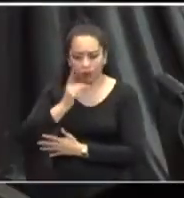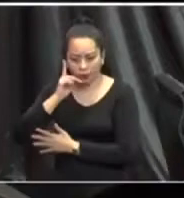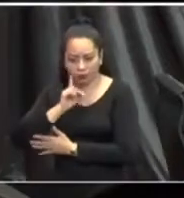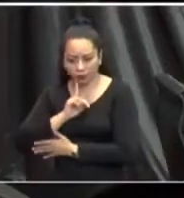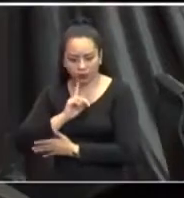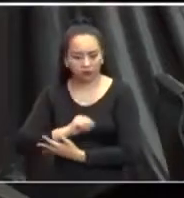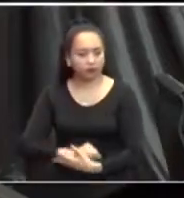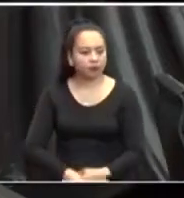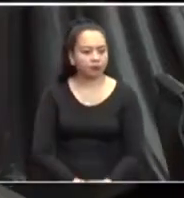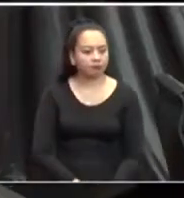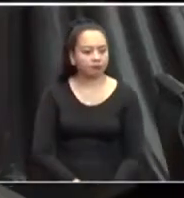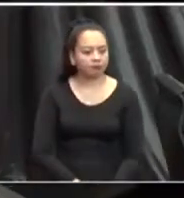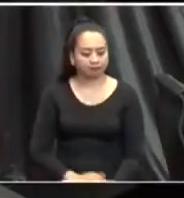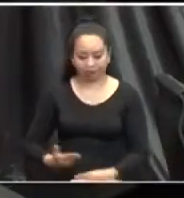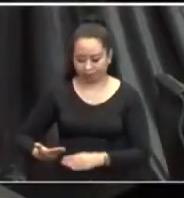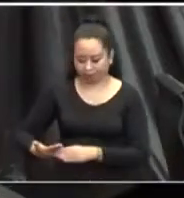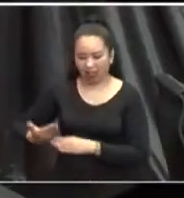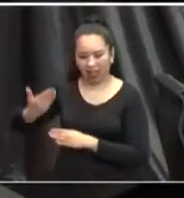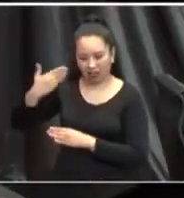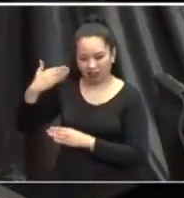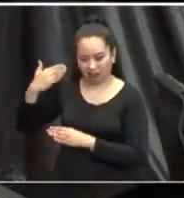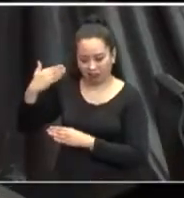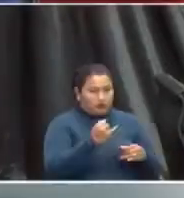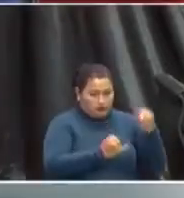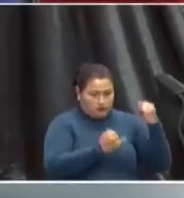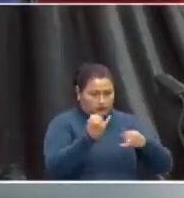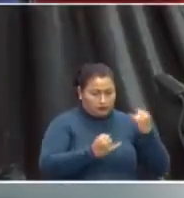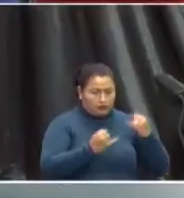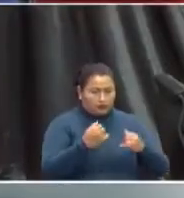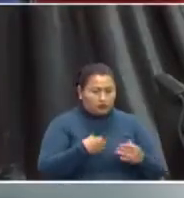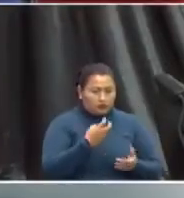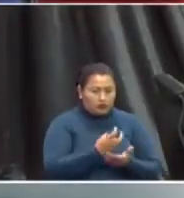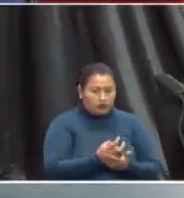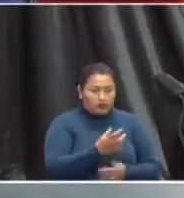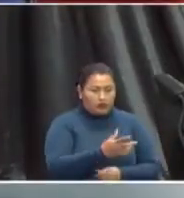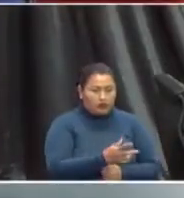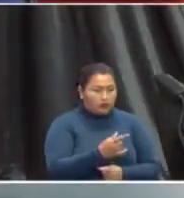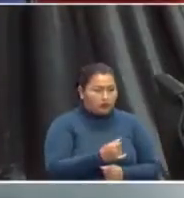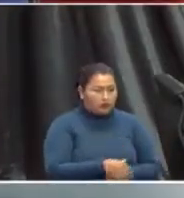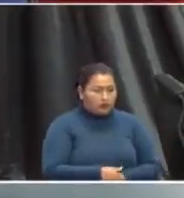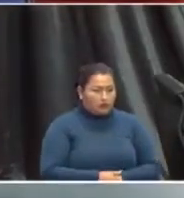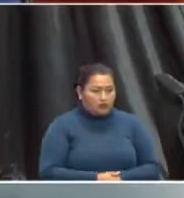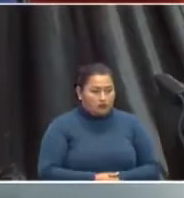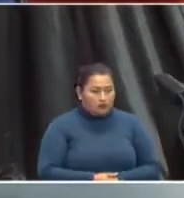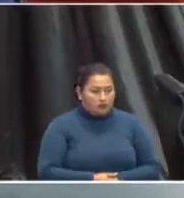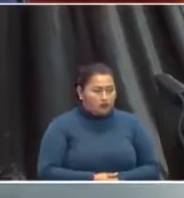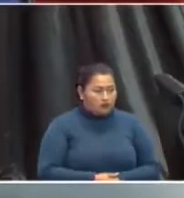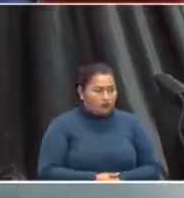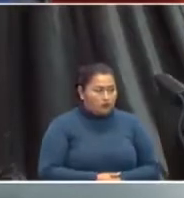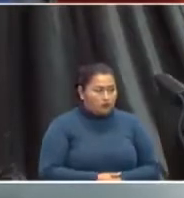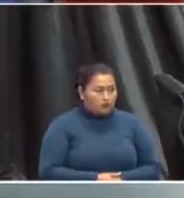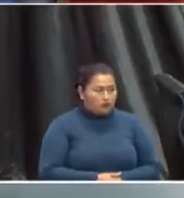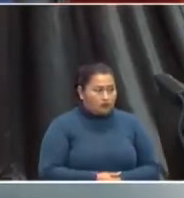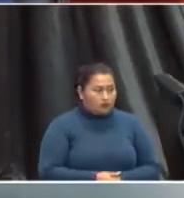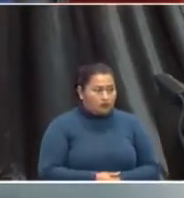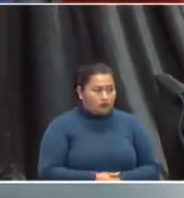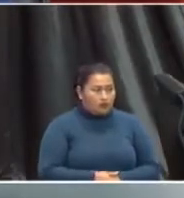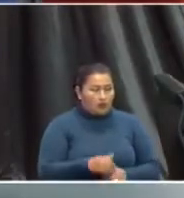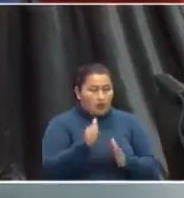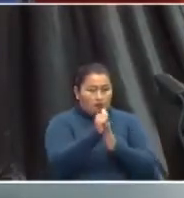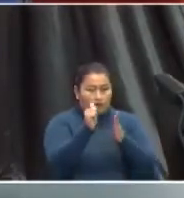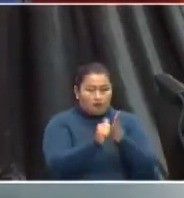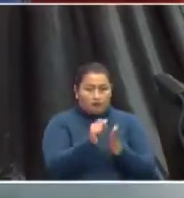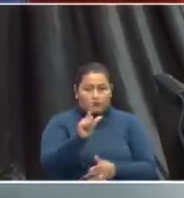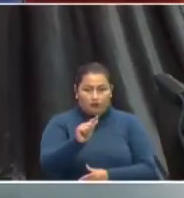congresos de otros estados, vemos que sí hay unas diferencias considerables